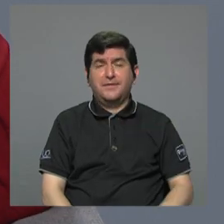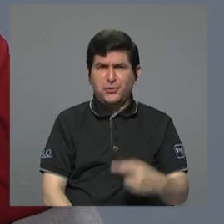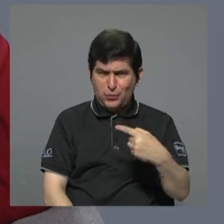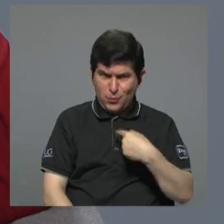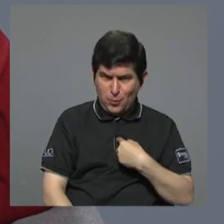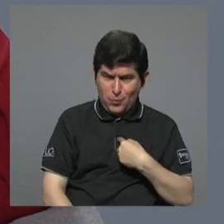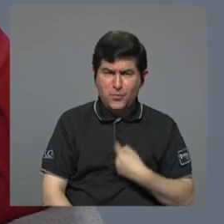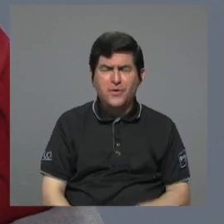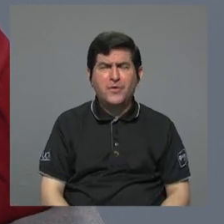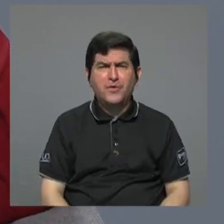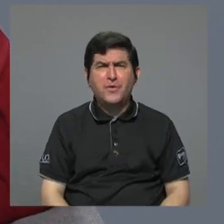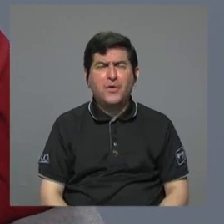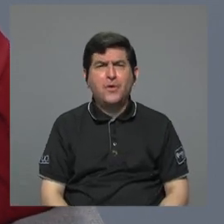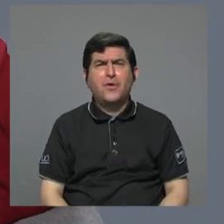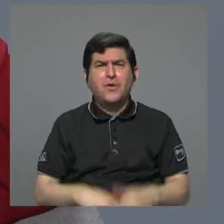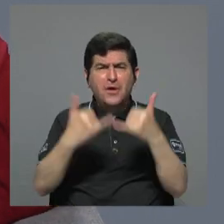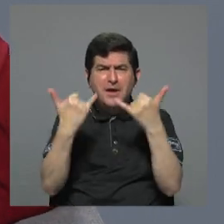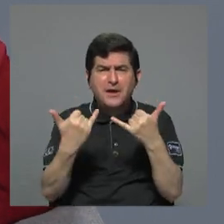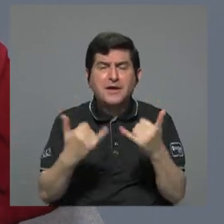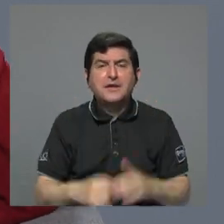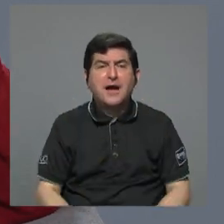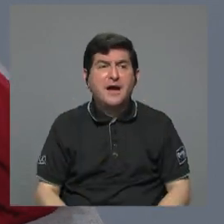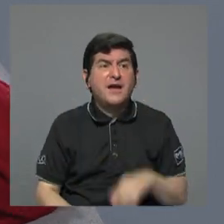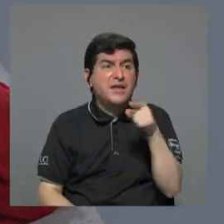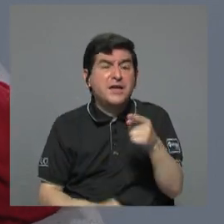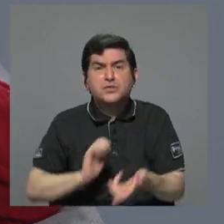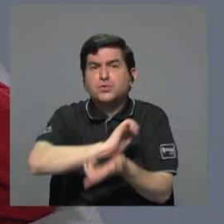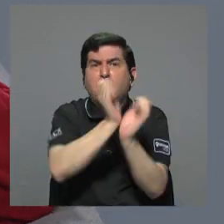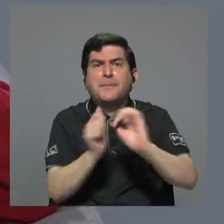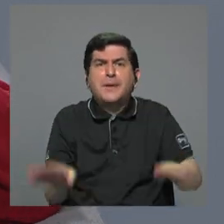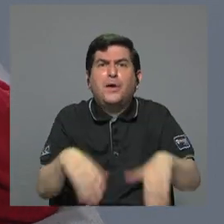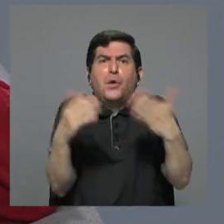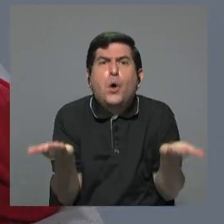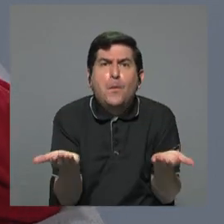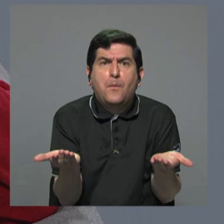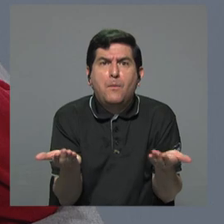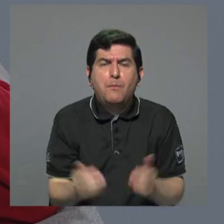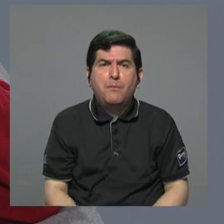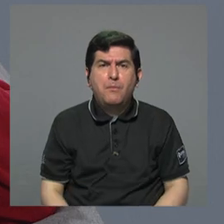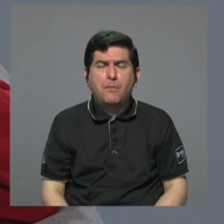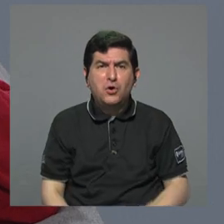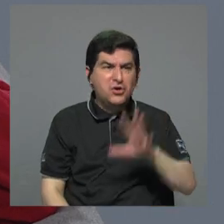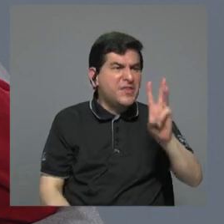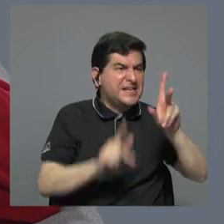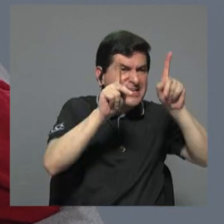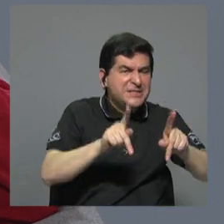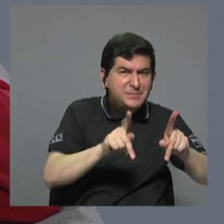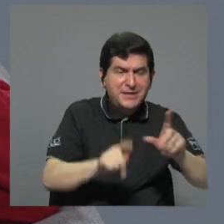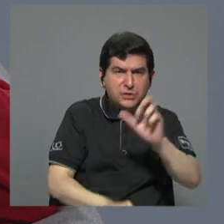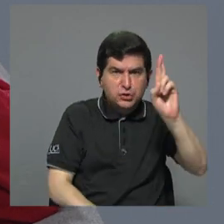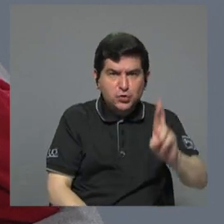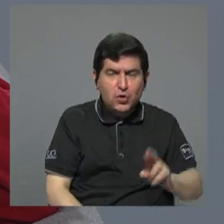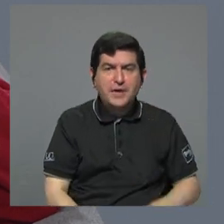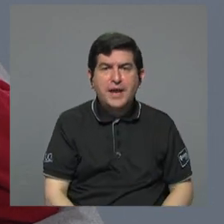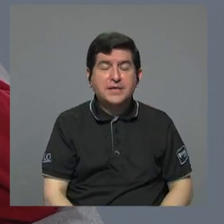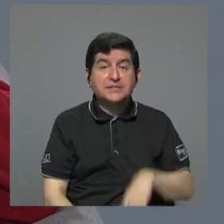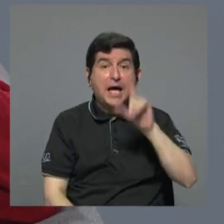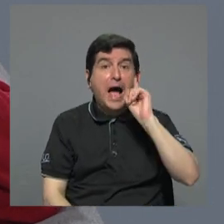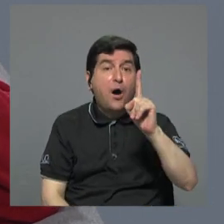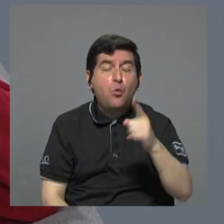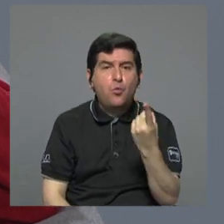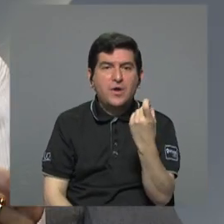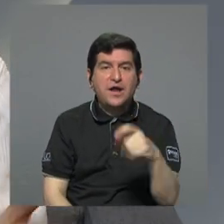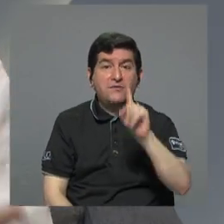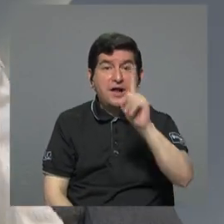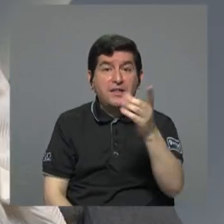vivió tanto, ¿verdad? Para revertir eso. O sea, hay uno de cada seis costarricenses, les falta al menos una comida al día.